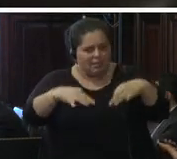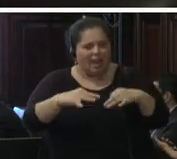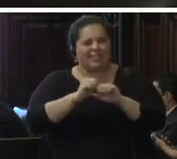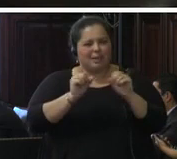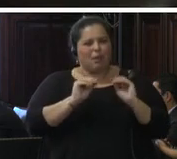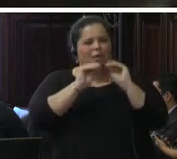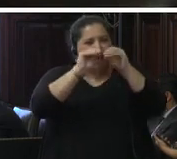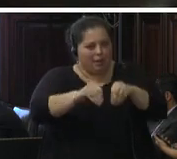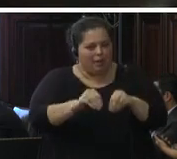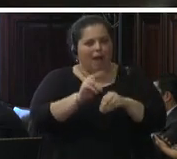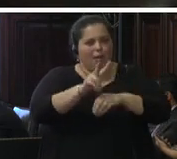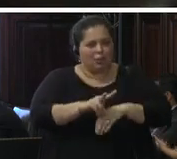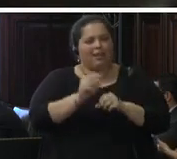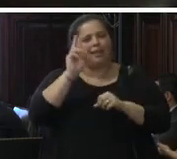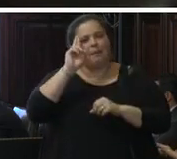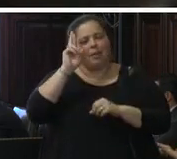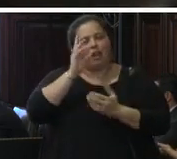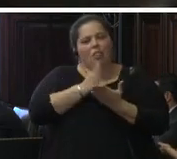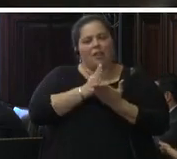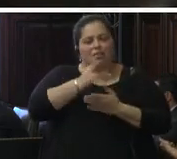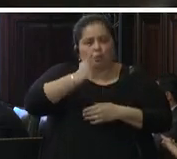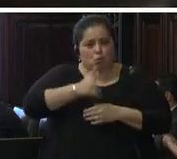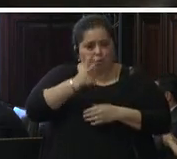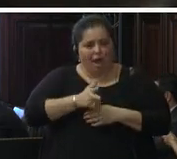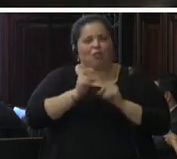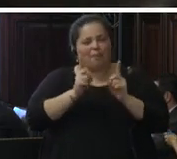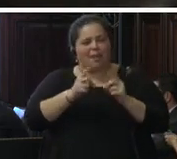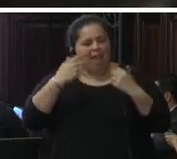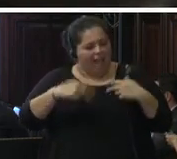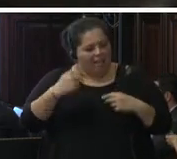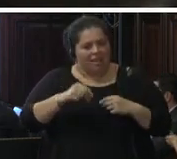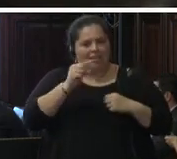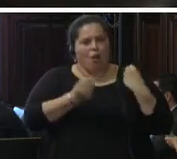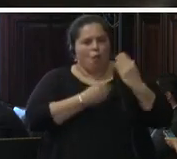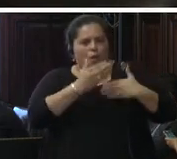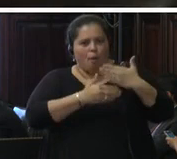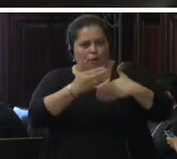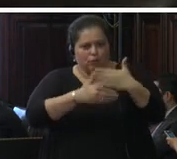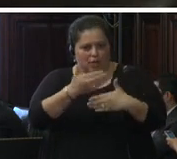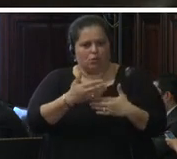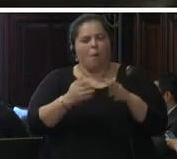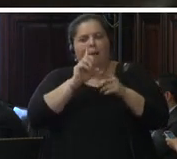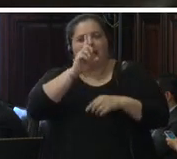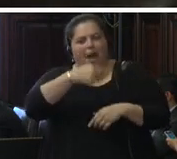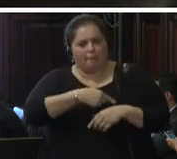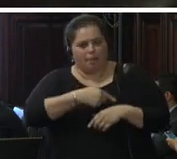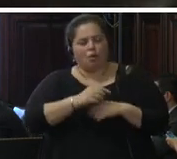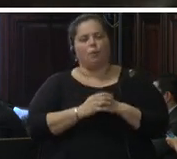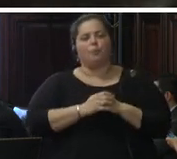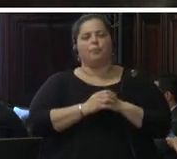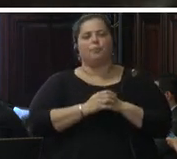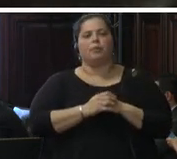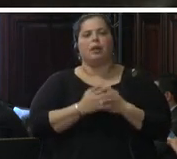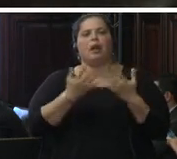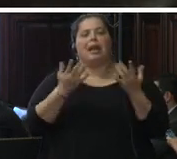que repete a los derechos humanos a través de esa implementación que agilice los procesos es